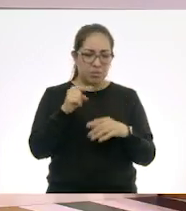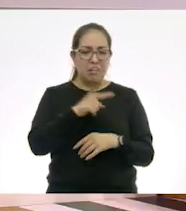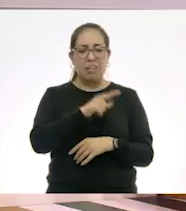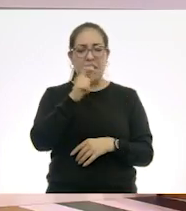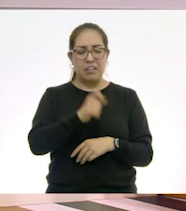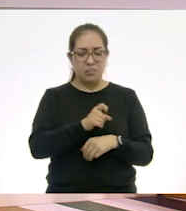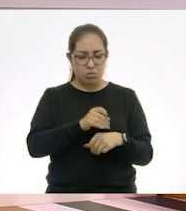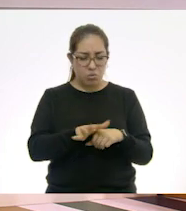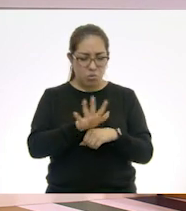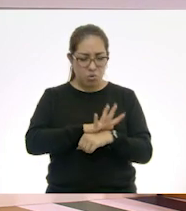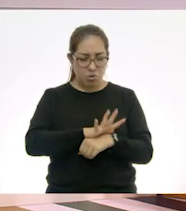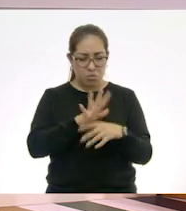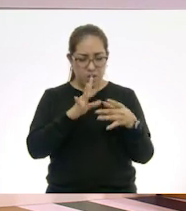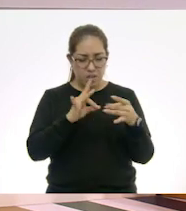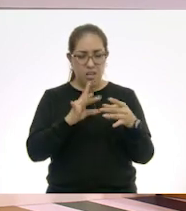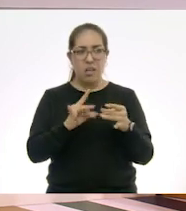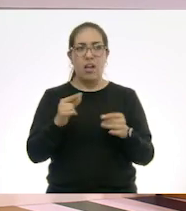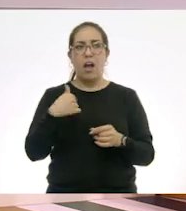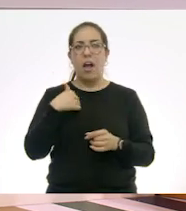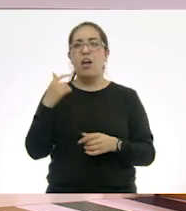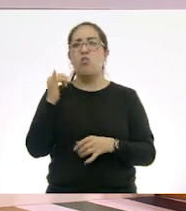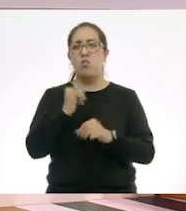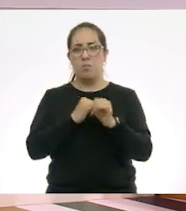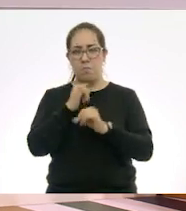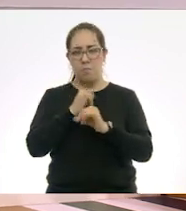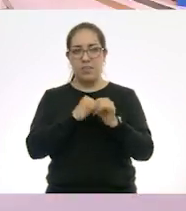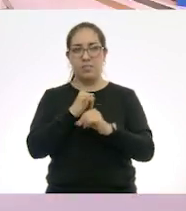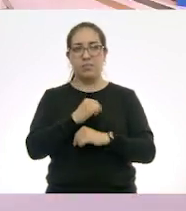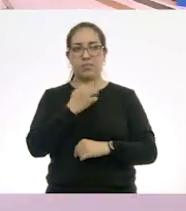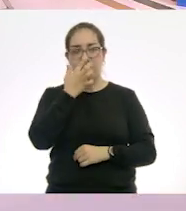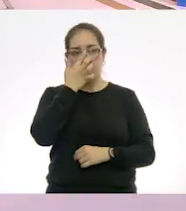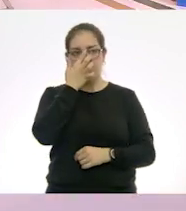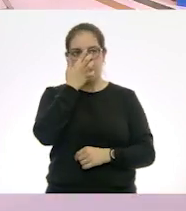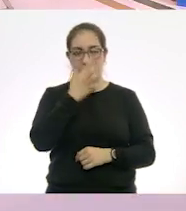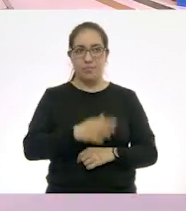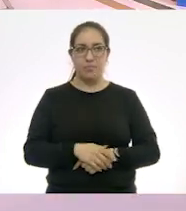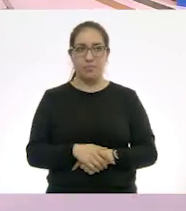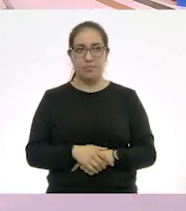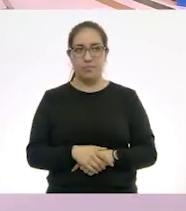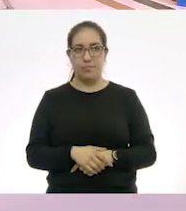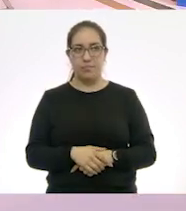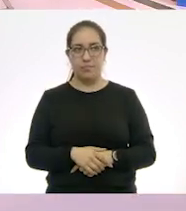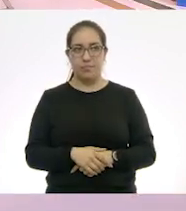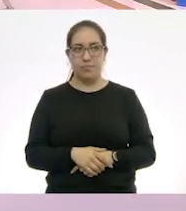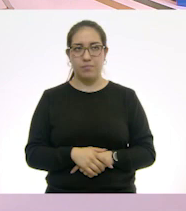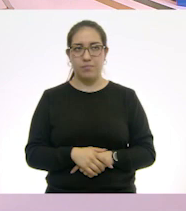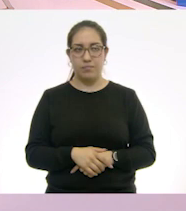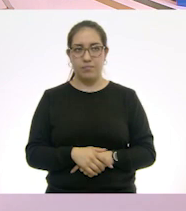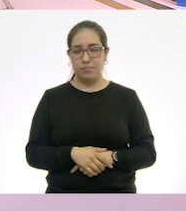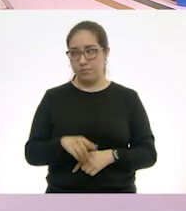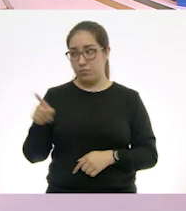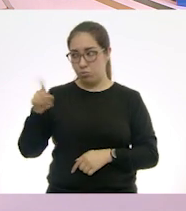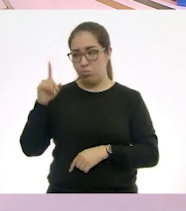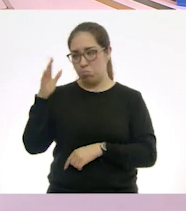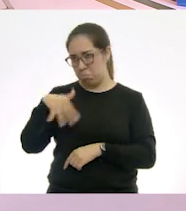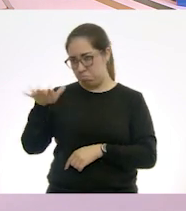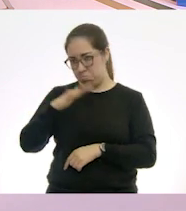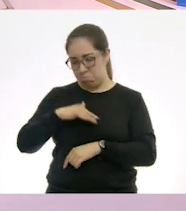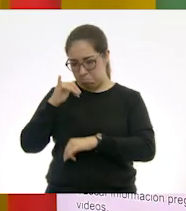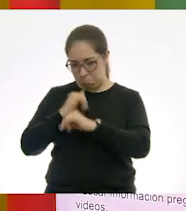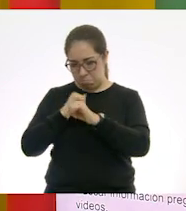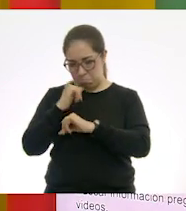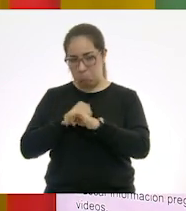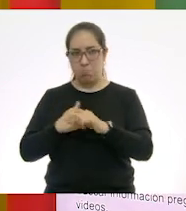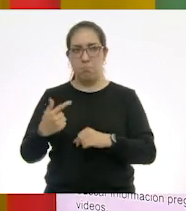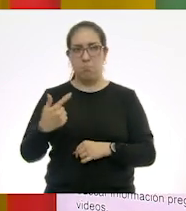el coronavirus. Yo aquí dejé mi celular, casi no lo uso en clases. Mientras vamos a ver qué más, mientras buscas tú... Yo voy a buscar entonces